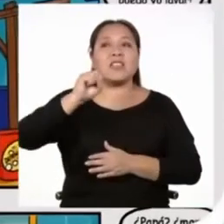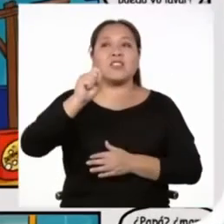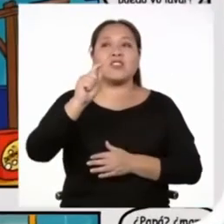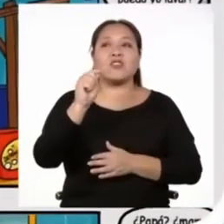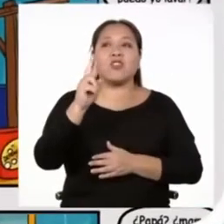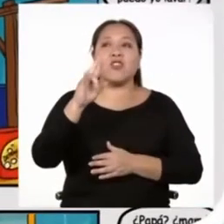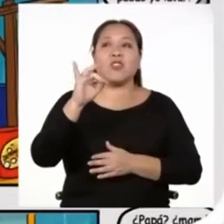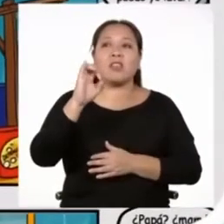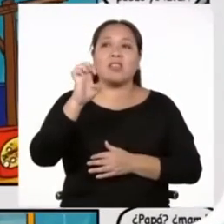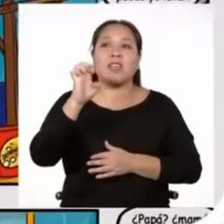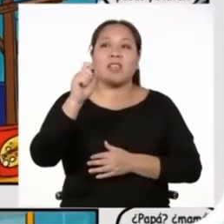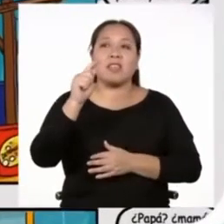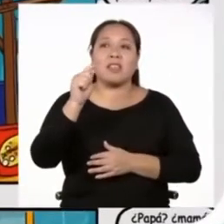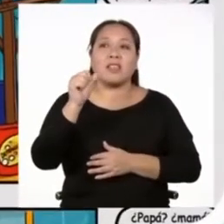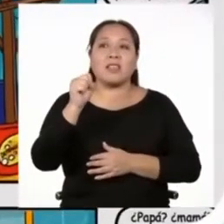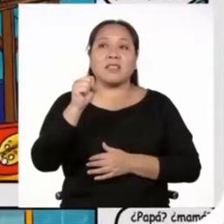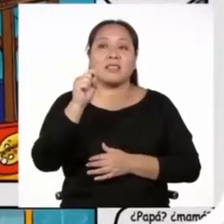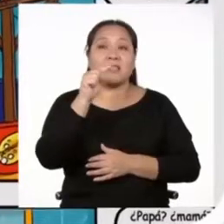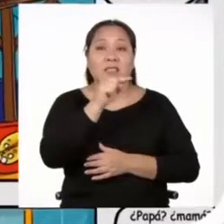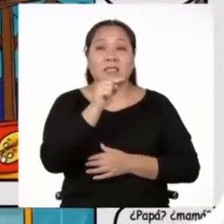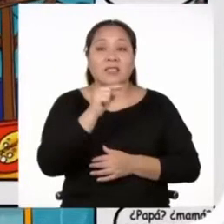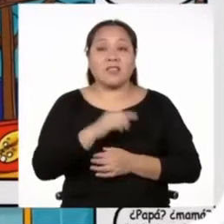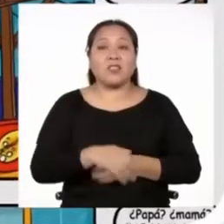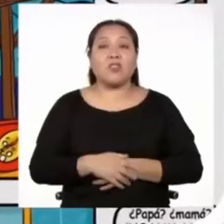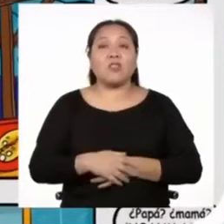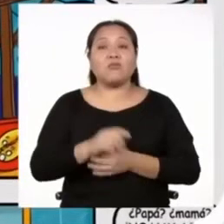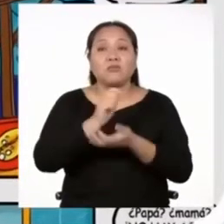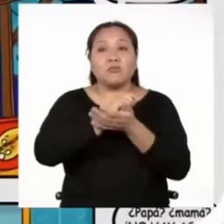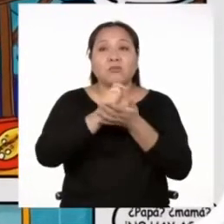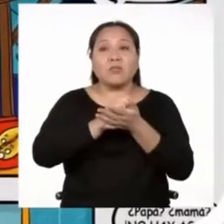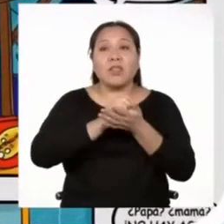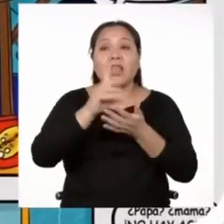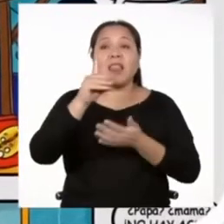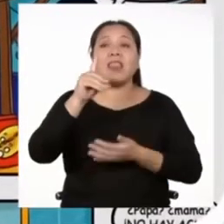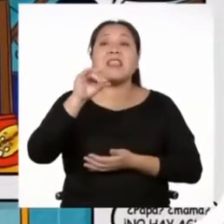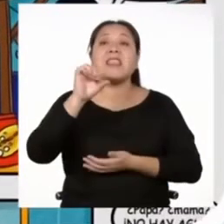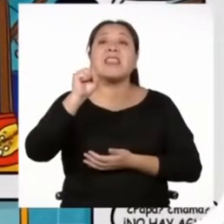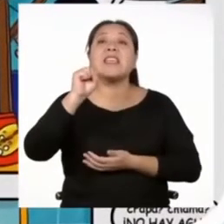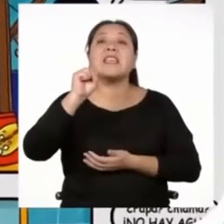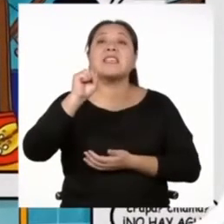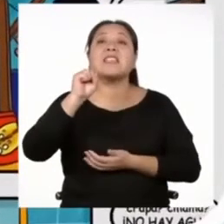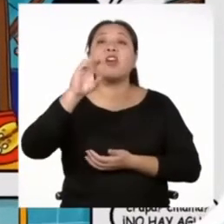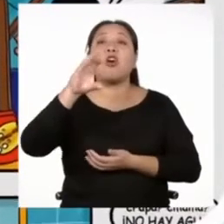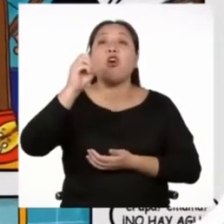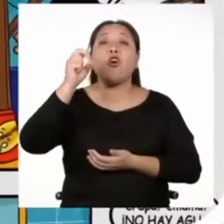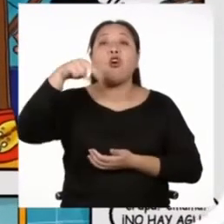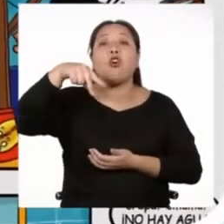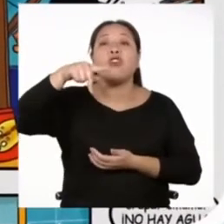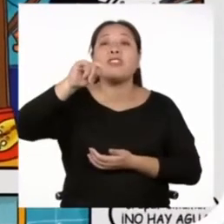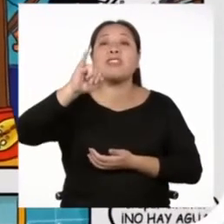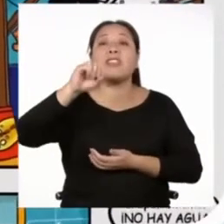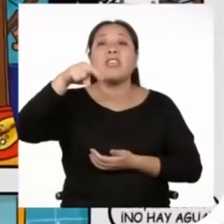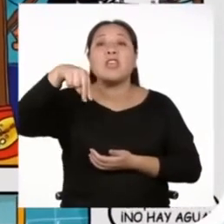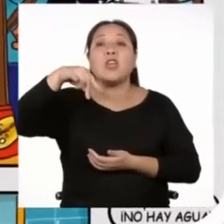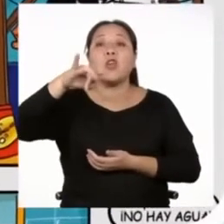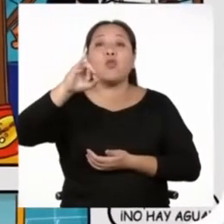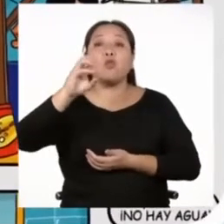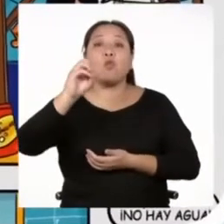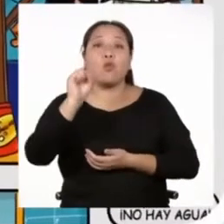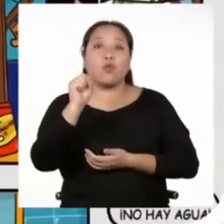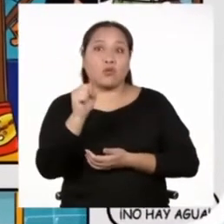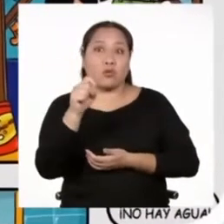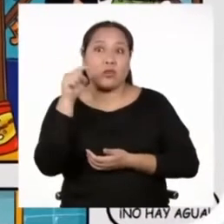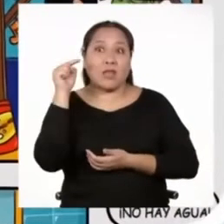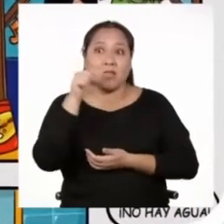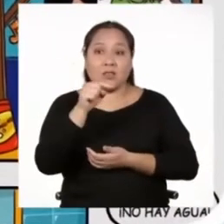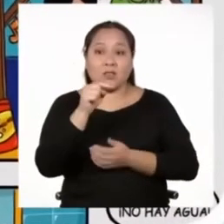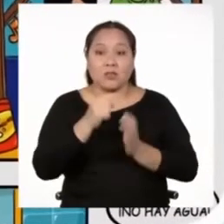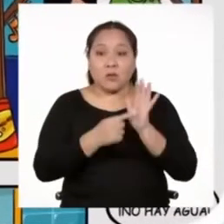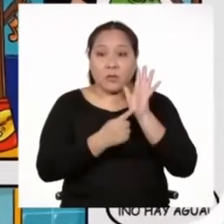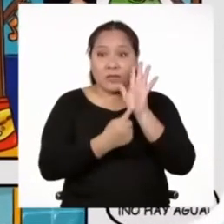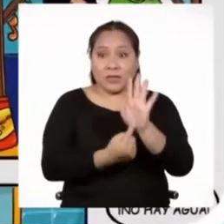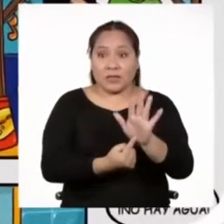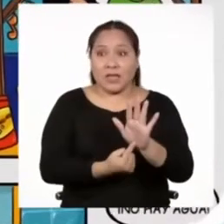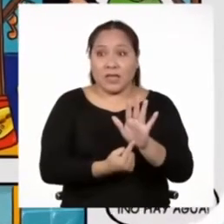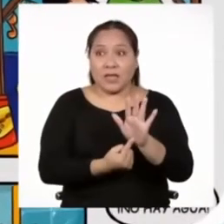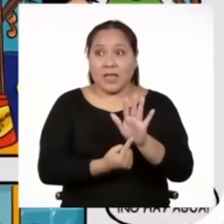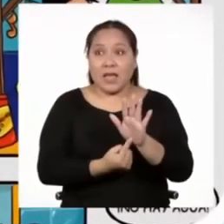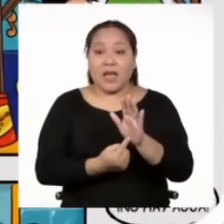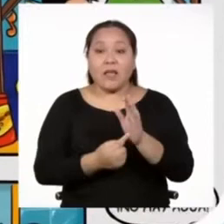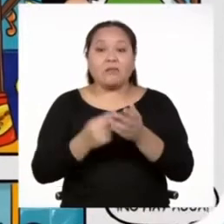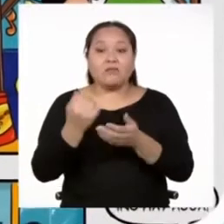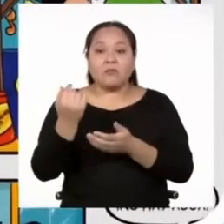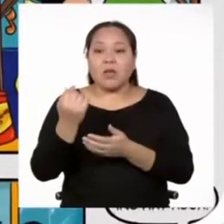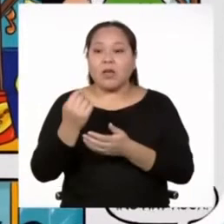Las historietas son textos discontinuos, es decir, aquellos en los que se presentan textos con